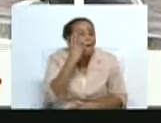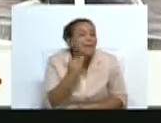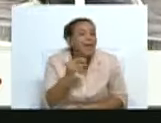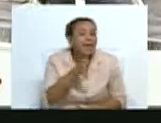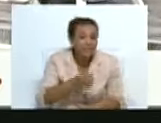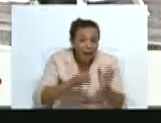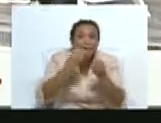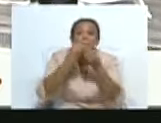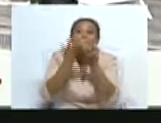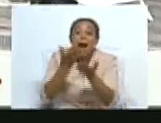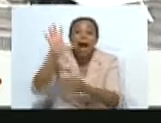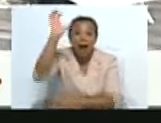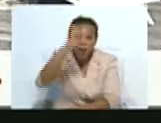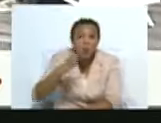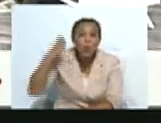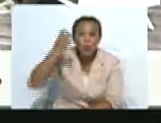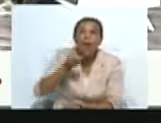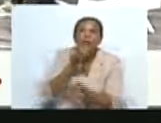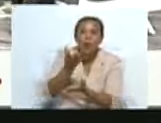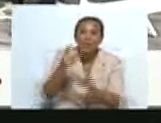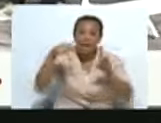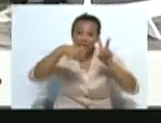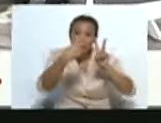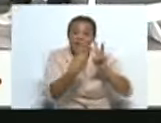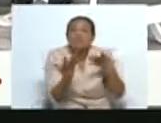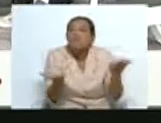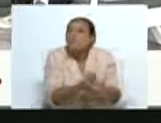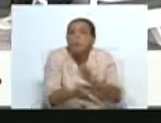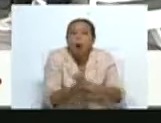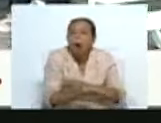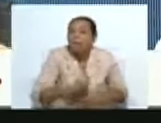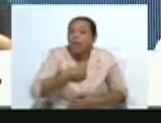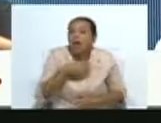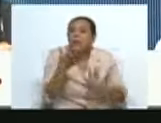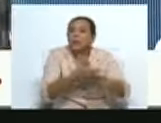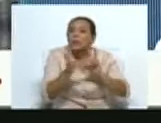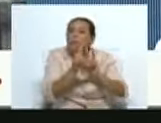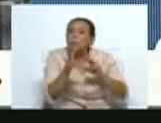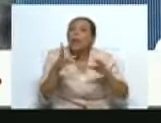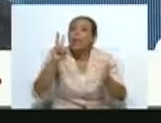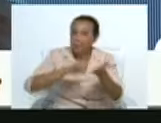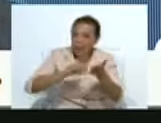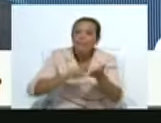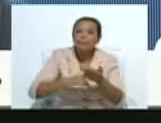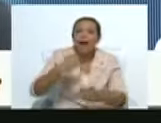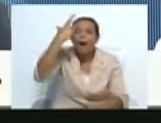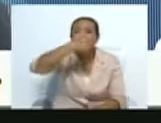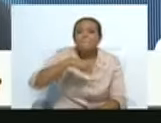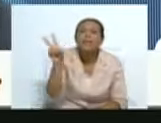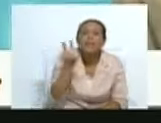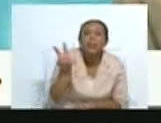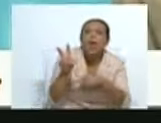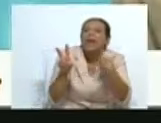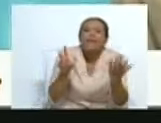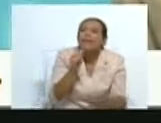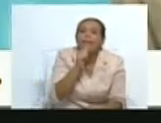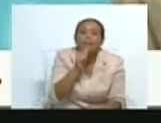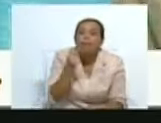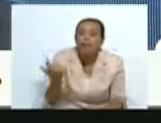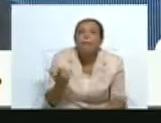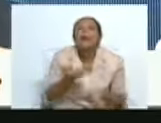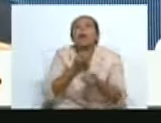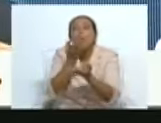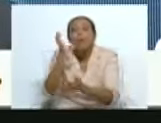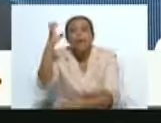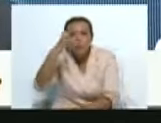perspectiva, este lente a Europa de lo que ha sido la experiencia con Venezuela y de lo que realmente somos los venezolanos, desde la cultura, es nuestra propia cultura, ser